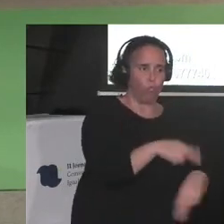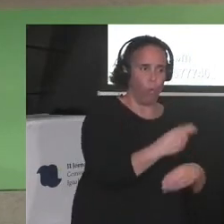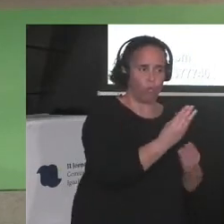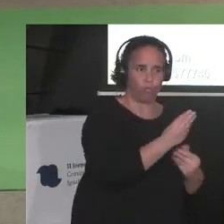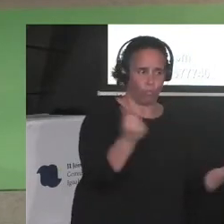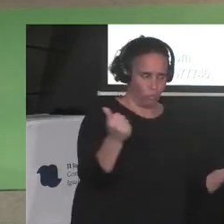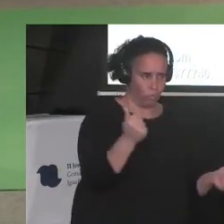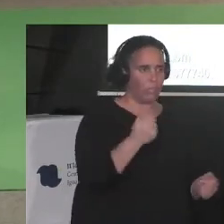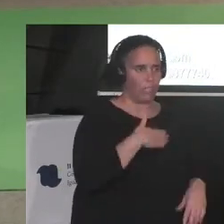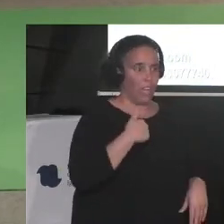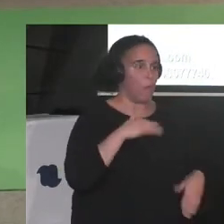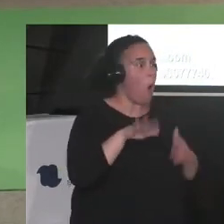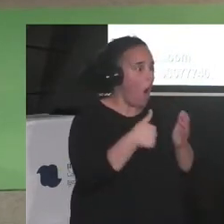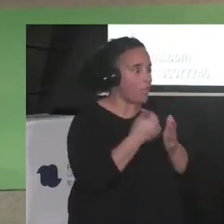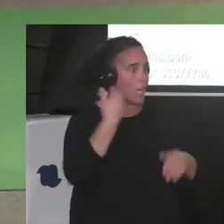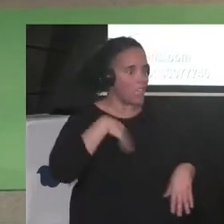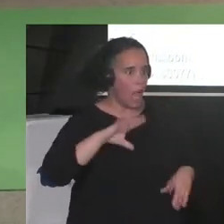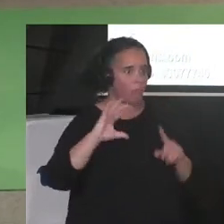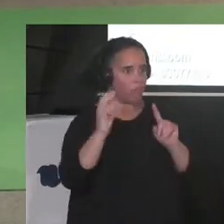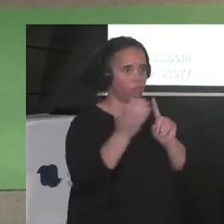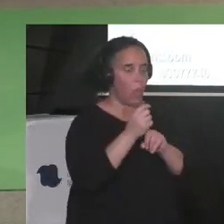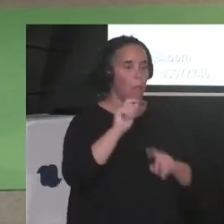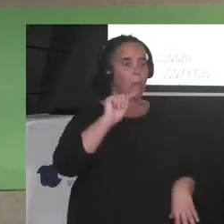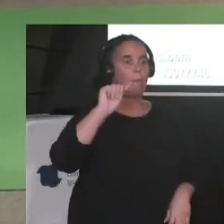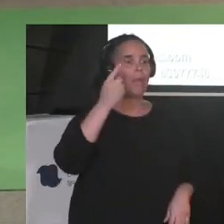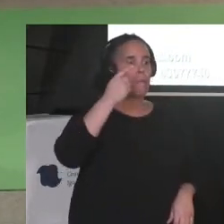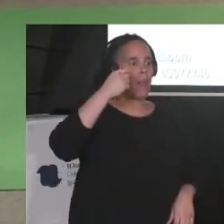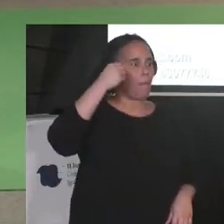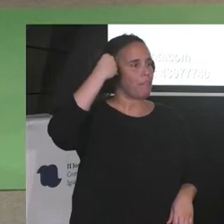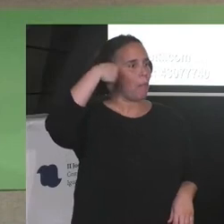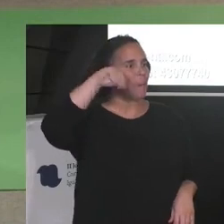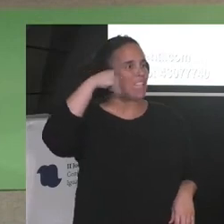presidenta mujer del Perú, pero es una dictadora.